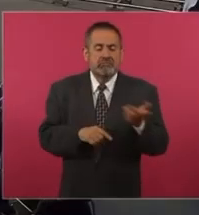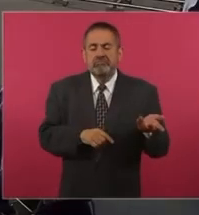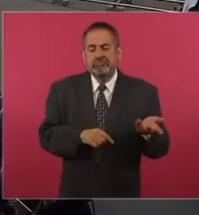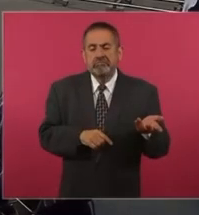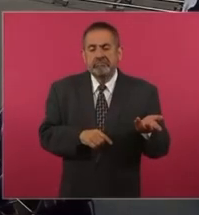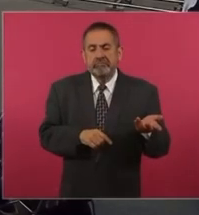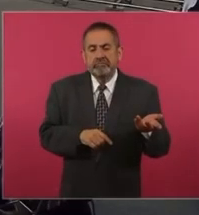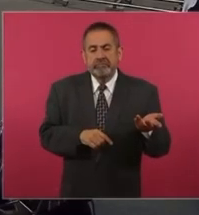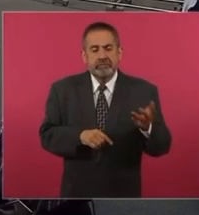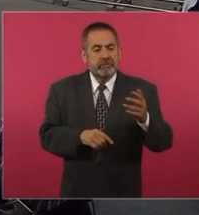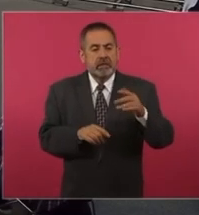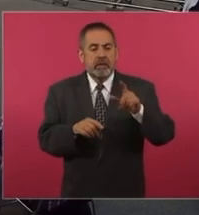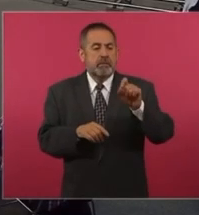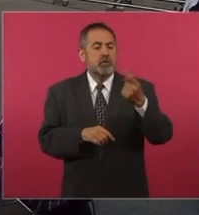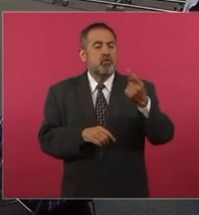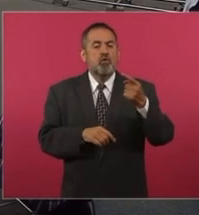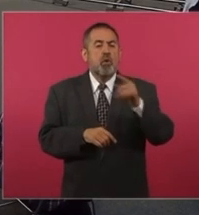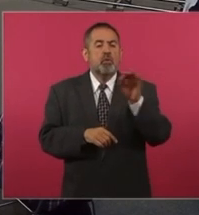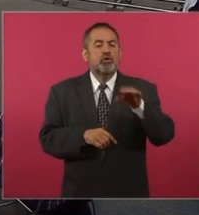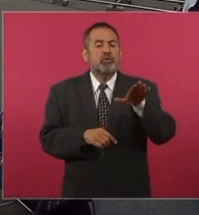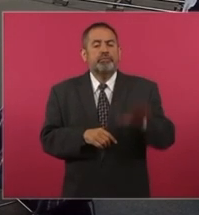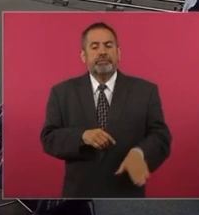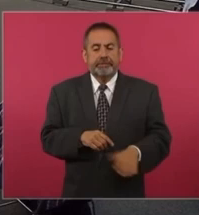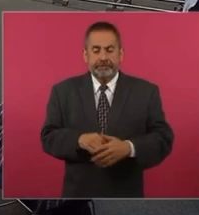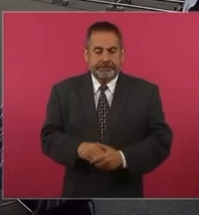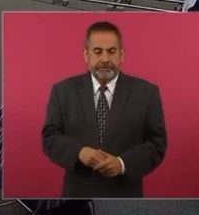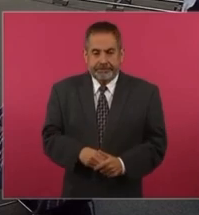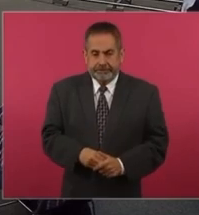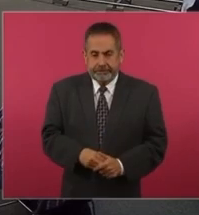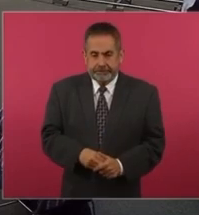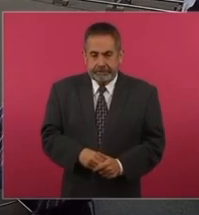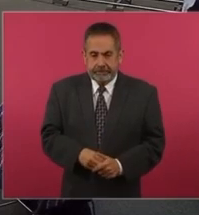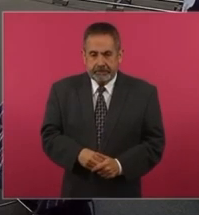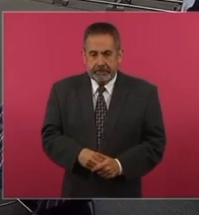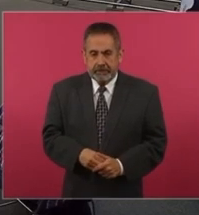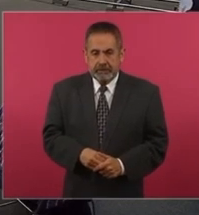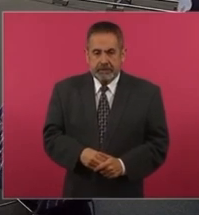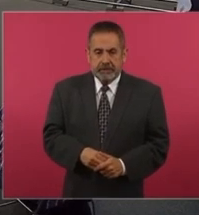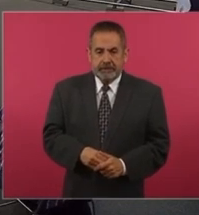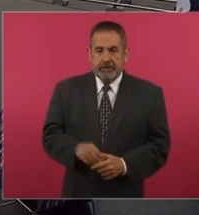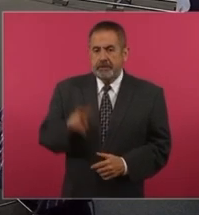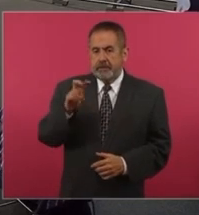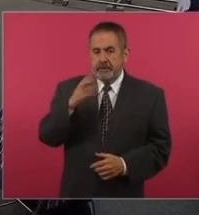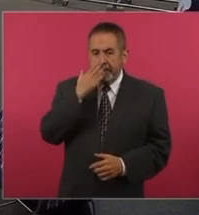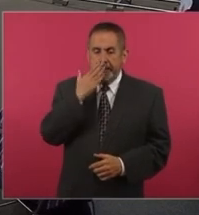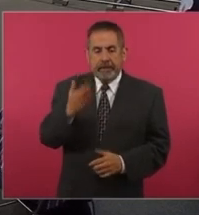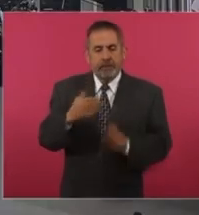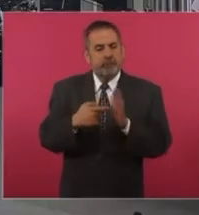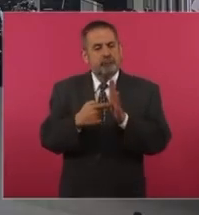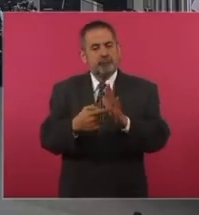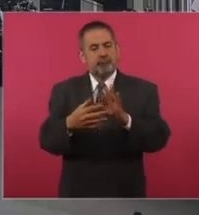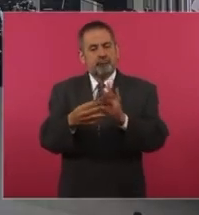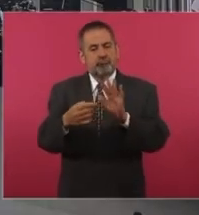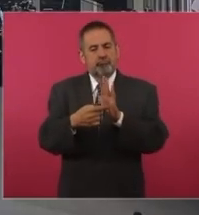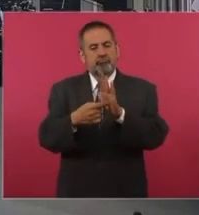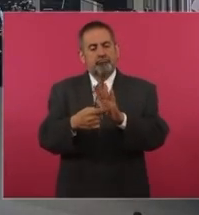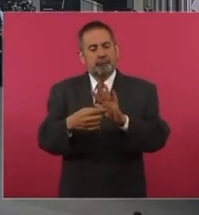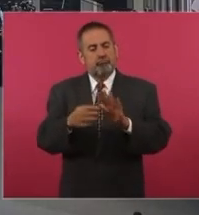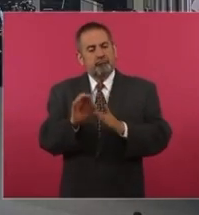del 29 por ciento de aprobación. Gracias. Vamos bien, eso es nada más para la gente.